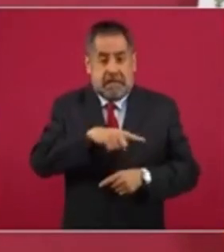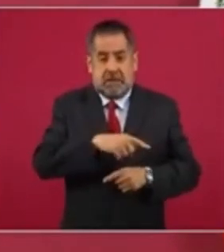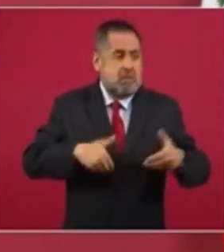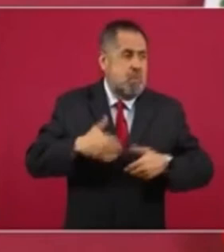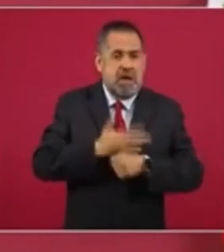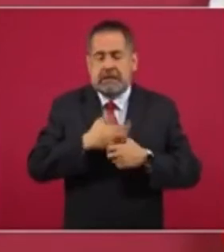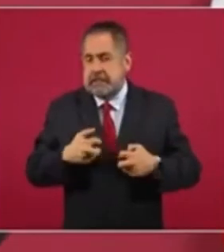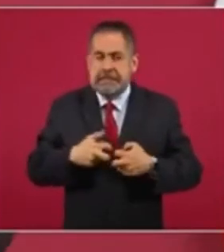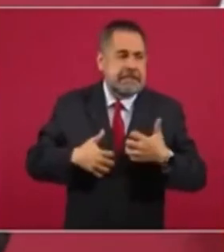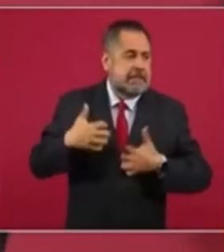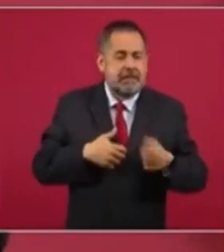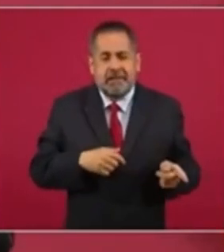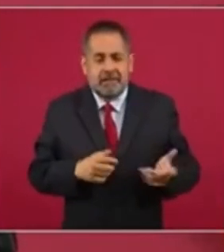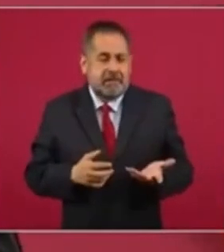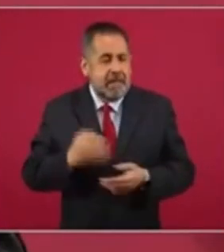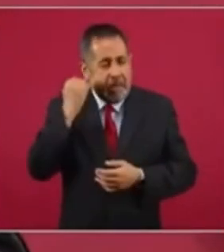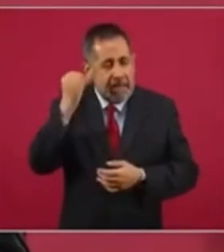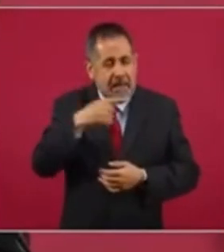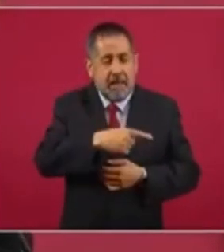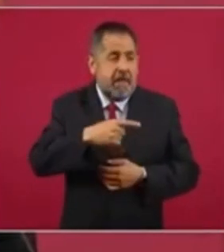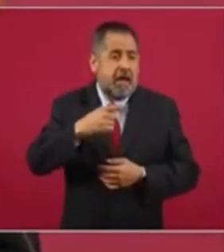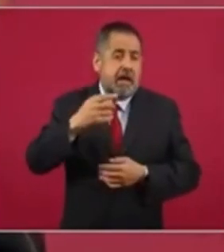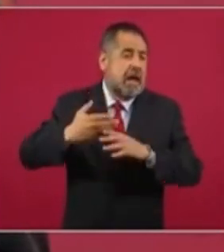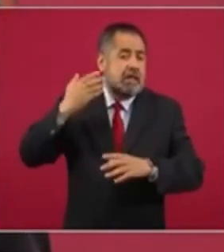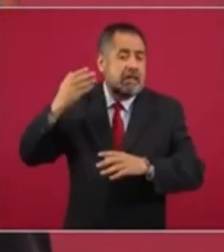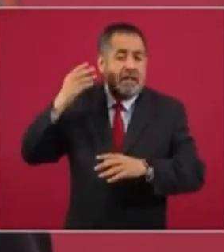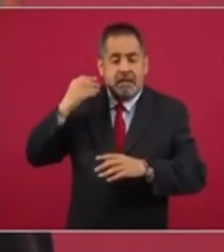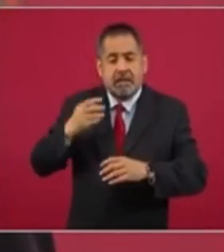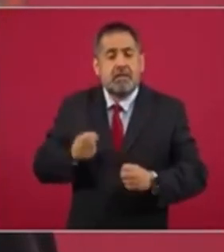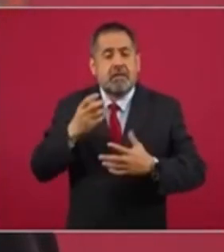molestos y nerviosos porque imagínense cuántas campañas